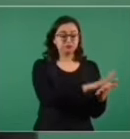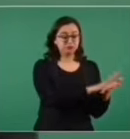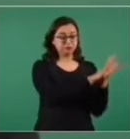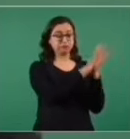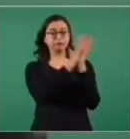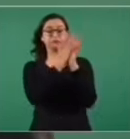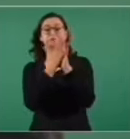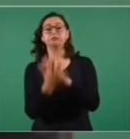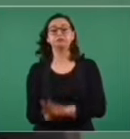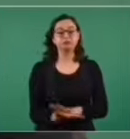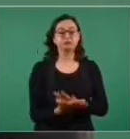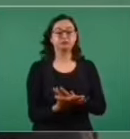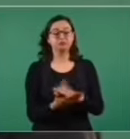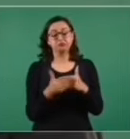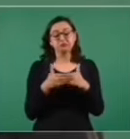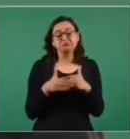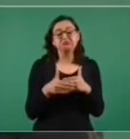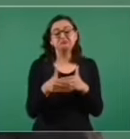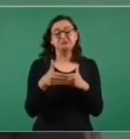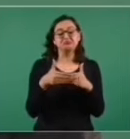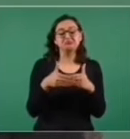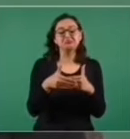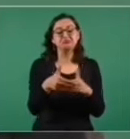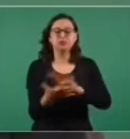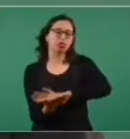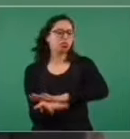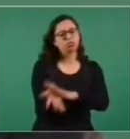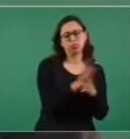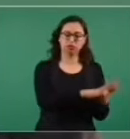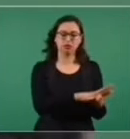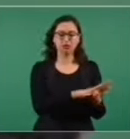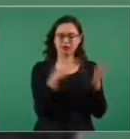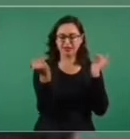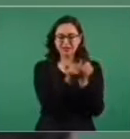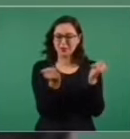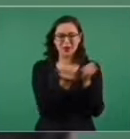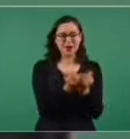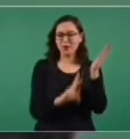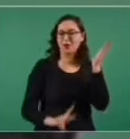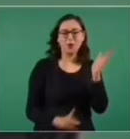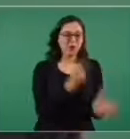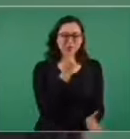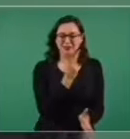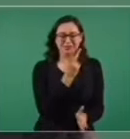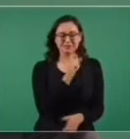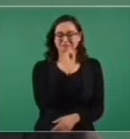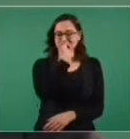ideales, los principios que llevaron a esas transformaciones y los que llegan al poder